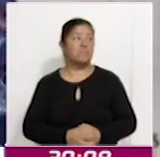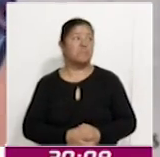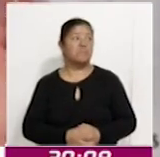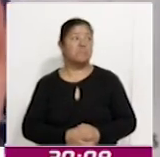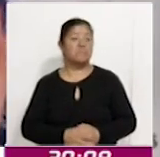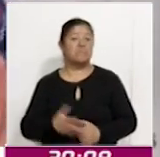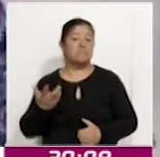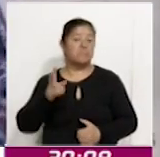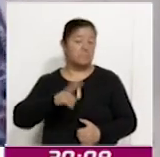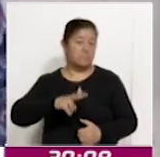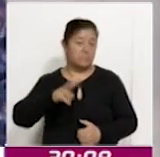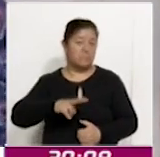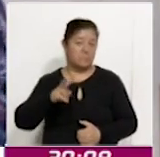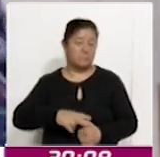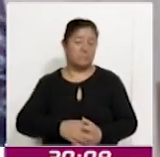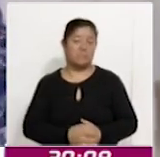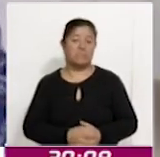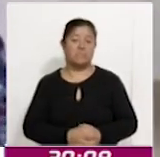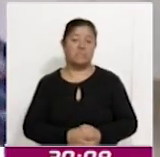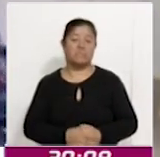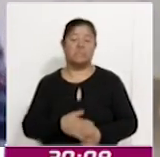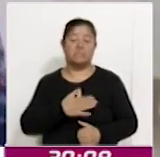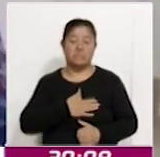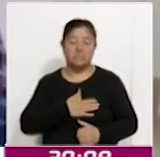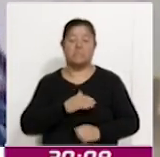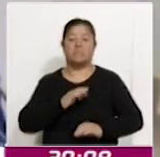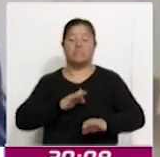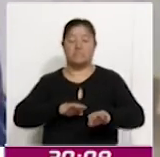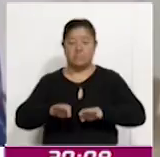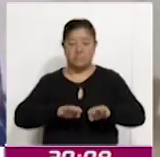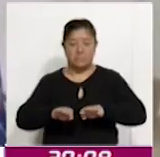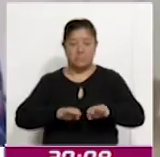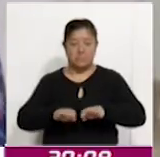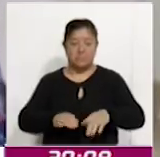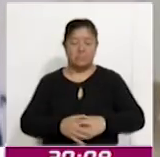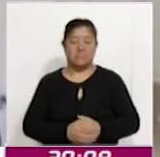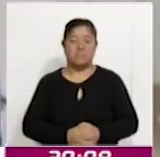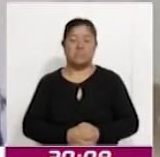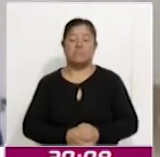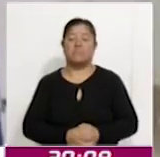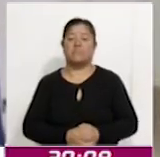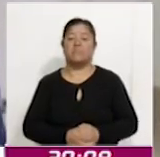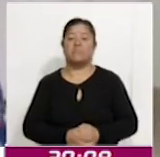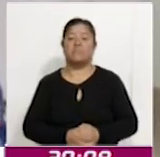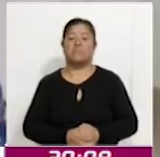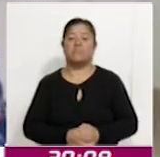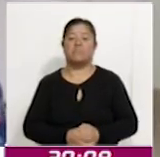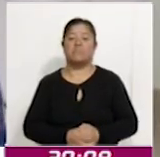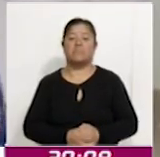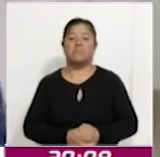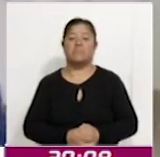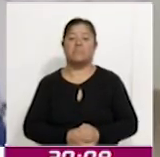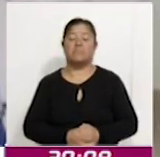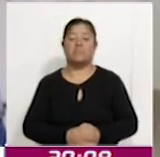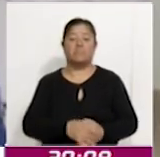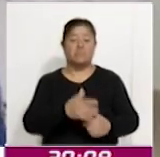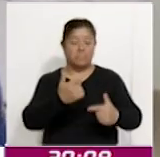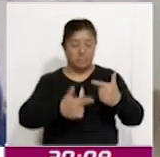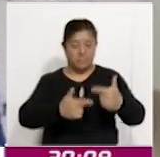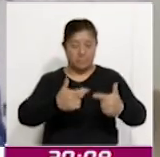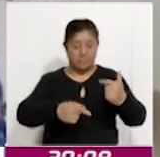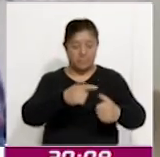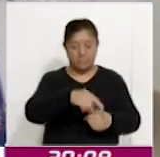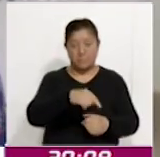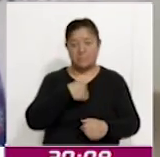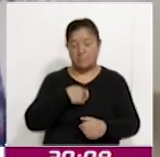trabajar con los niños, que es elaborar estas piedritas. Y que ellos hagan desde su imaginación, en este caso, los